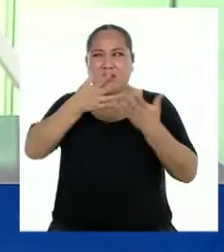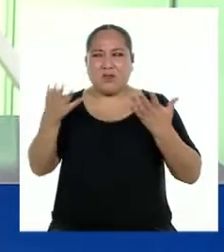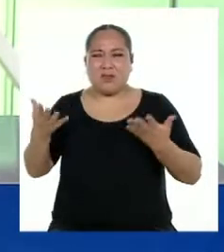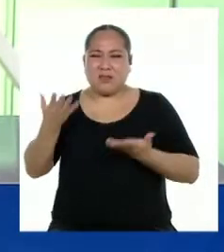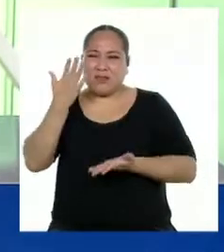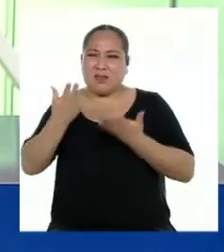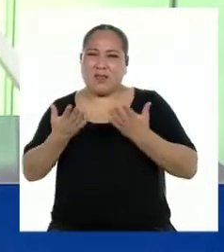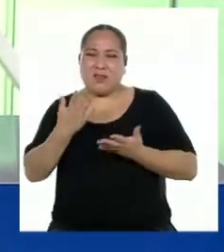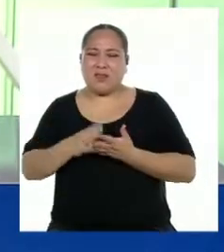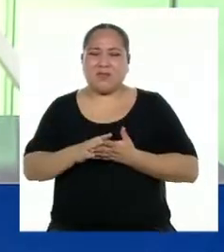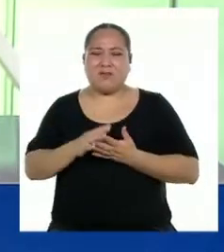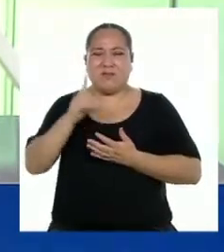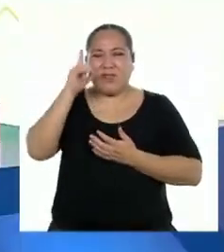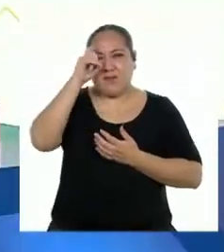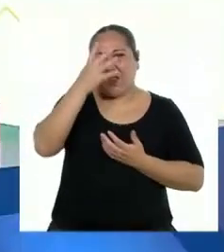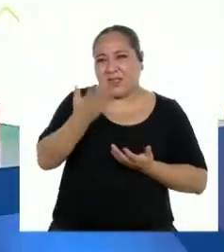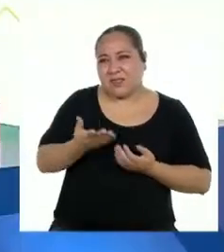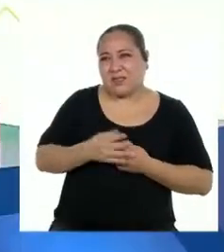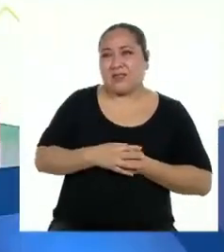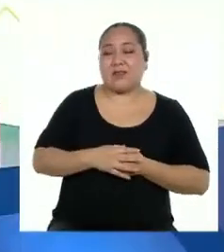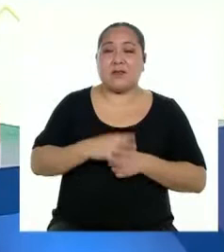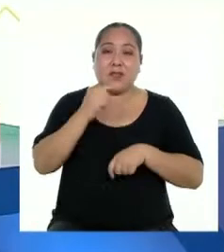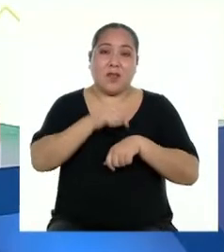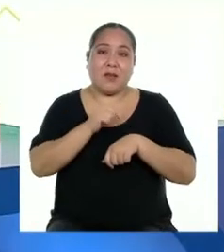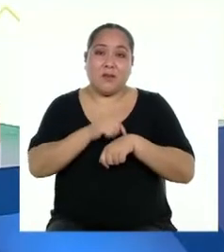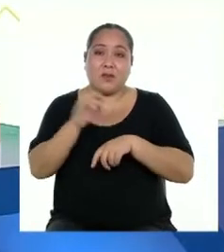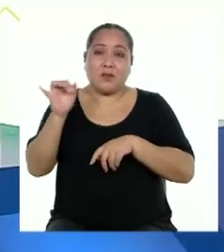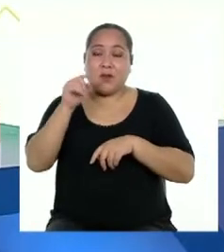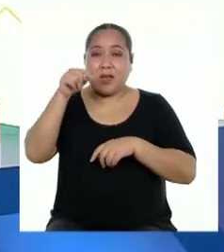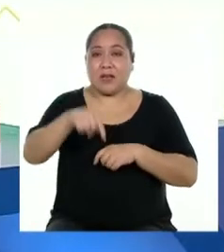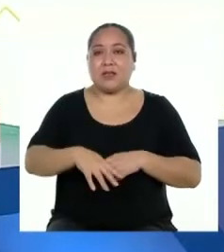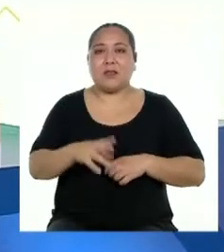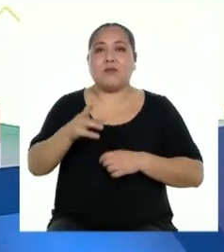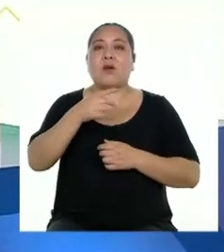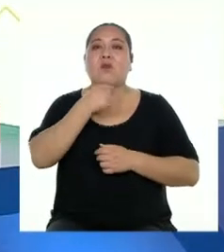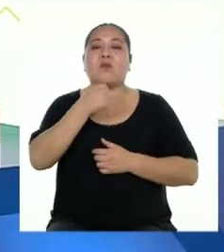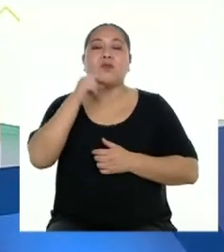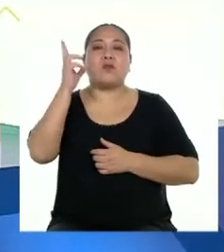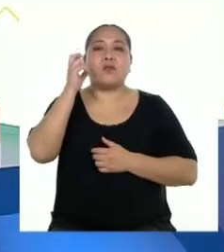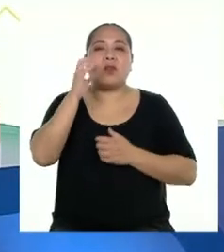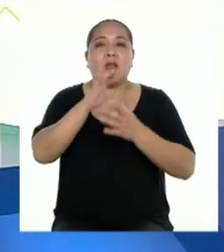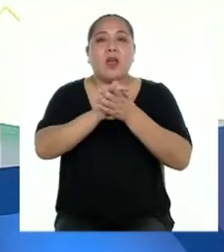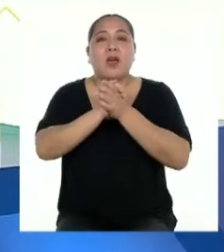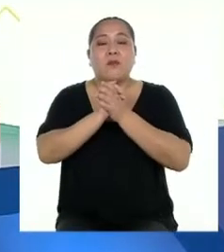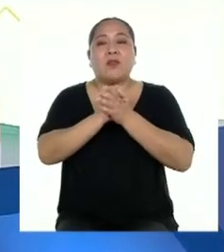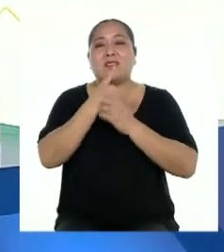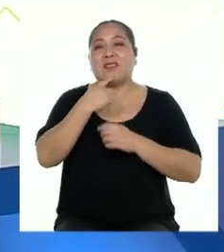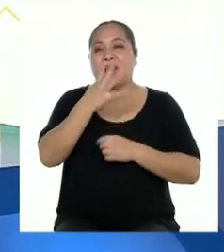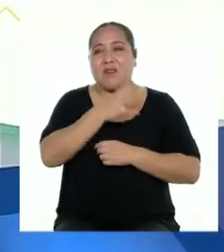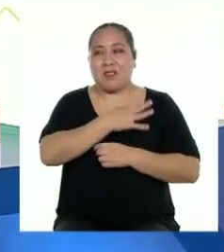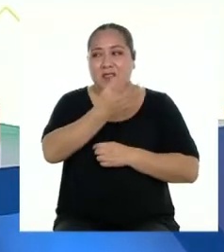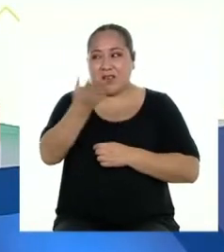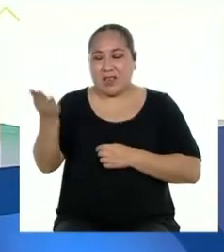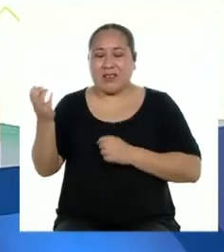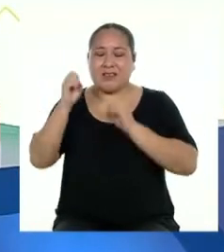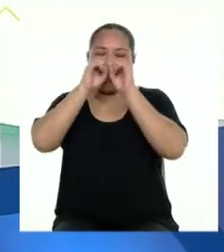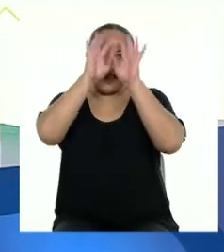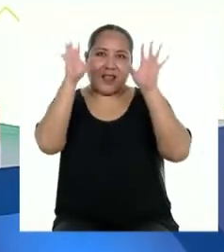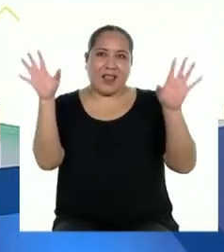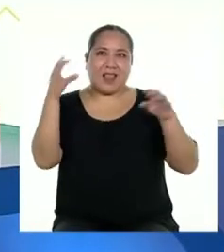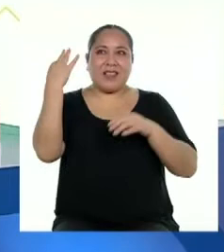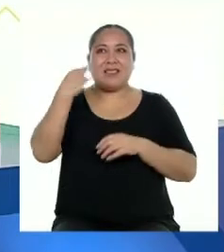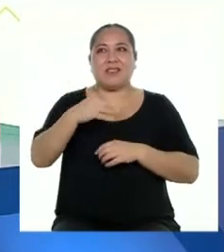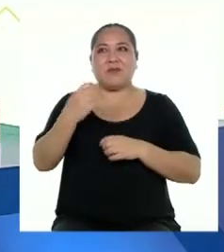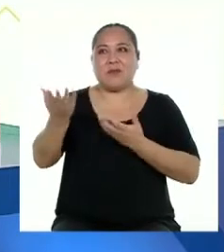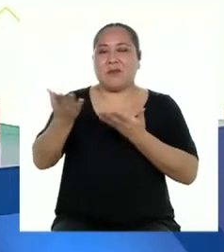pueden ser medio duras. En momentos como este, me gusta escuchar a nuestras amigas y amigos de cuarto. Ellos la tienen clara y